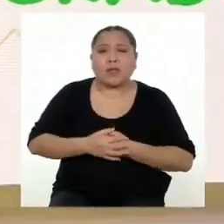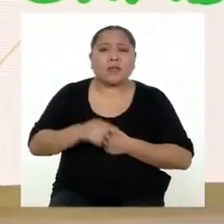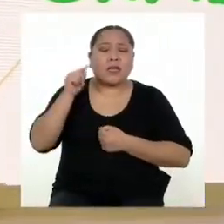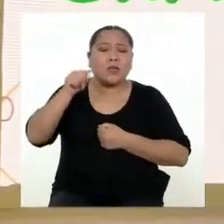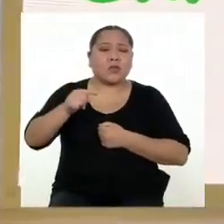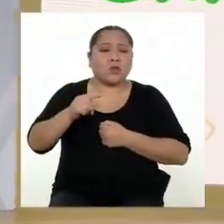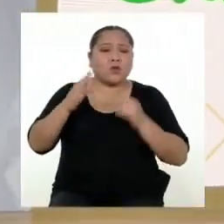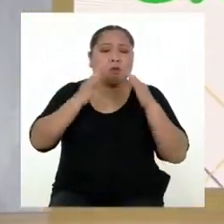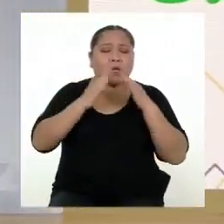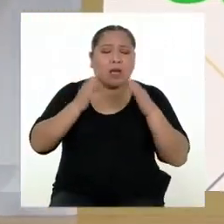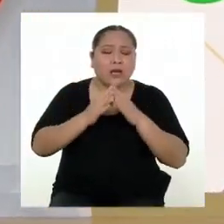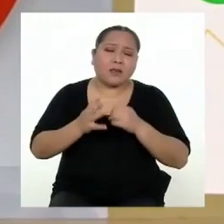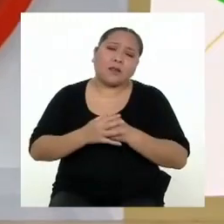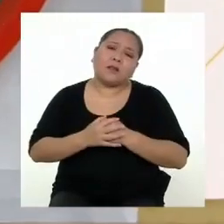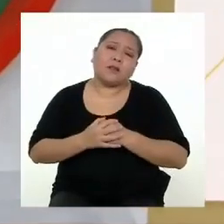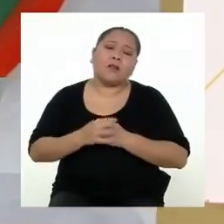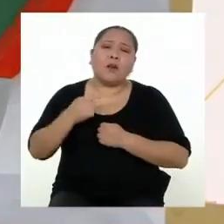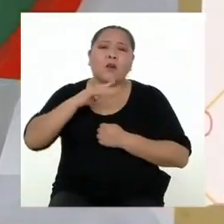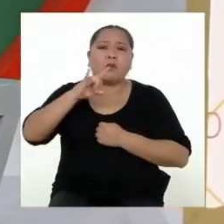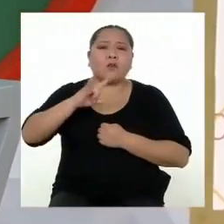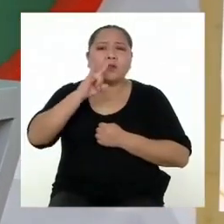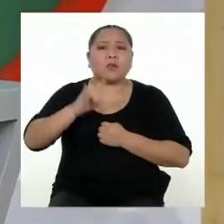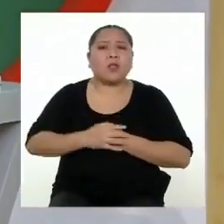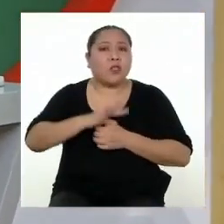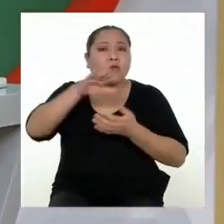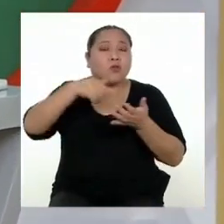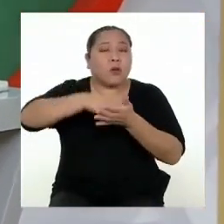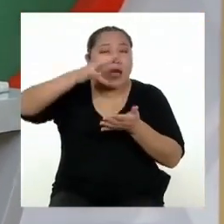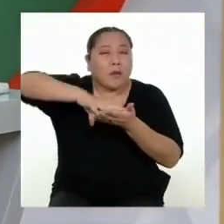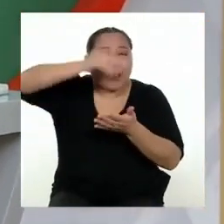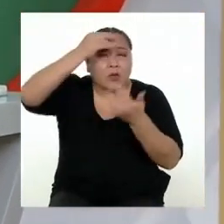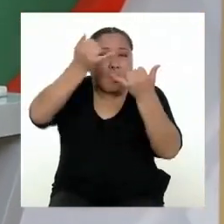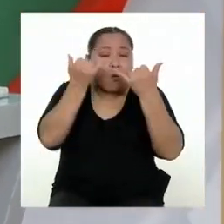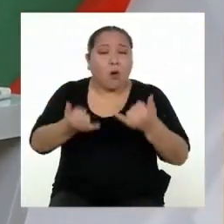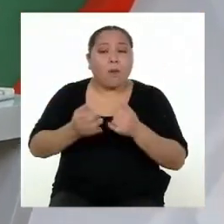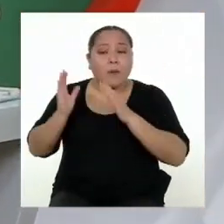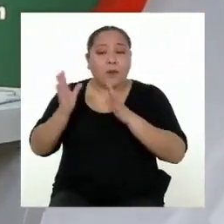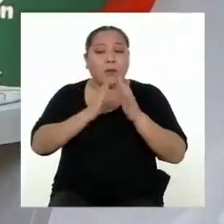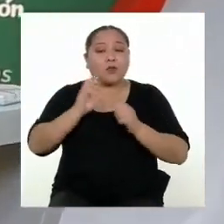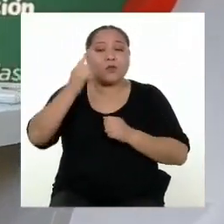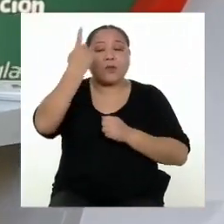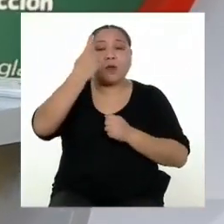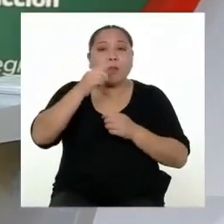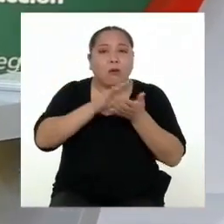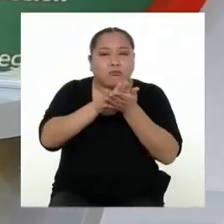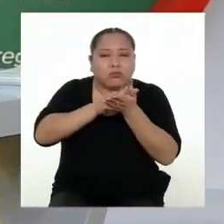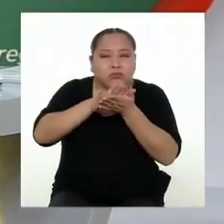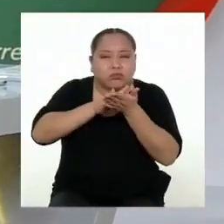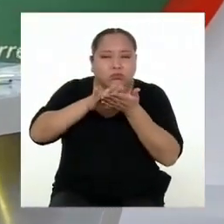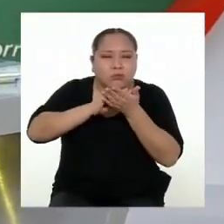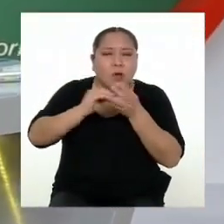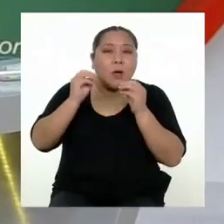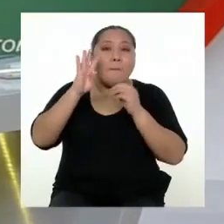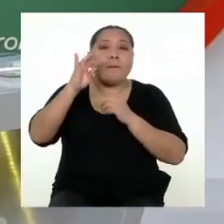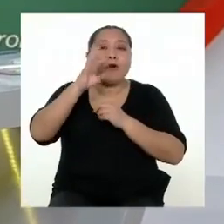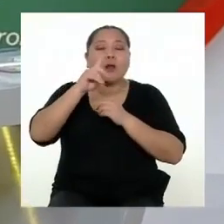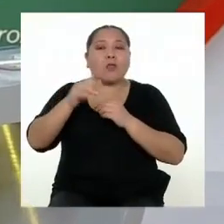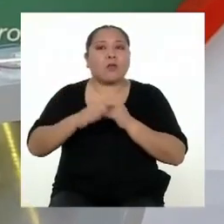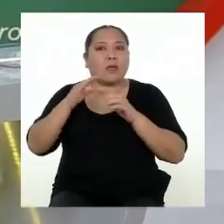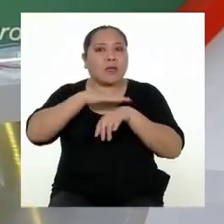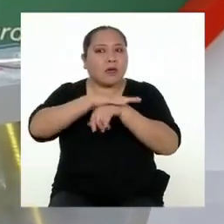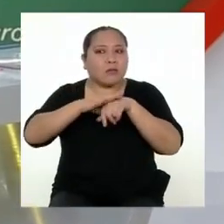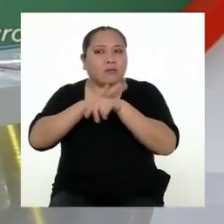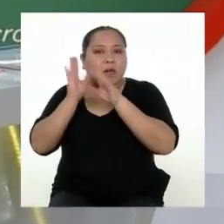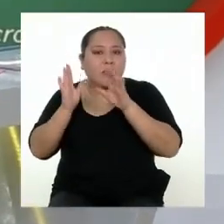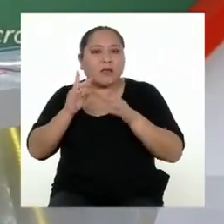en sus casas, utilizando todo lo que hemos aprendido hoy, elaboren su primer borrador de la infografía que venimos planeando